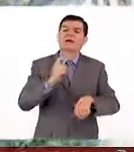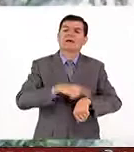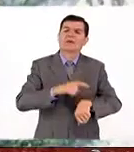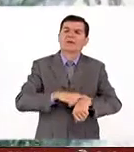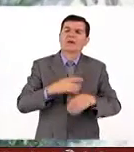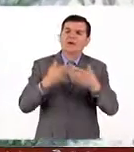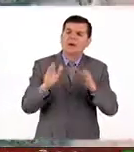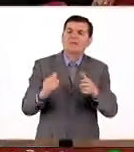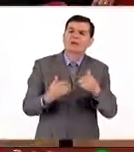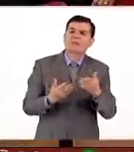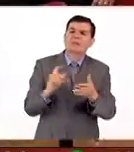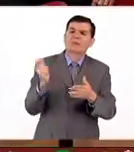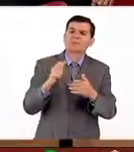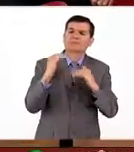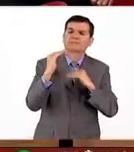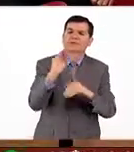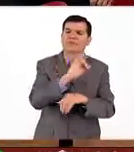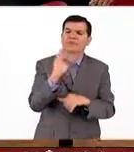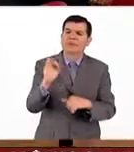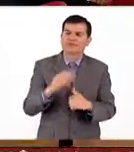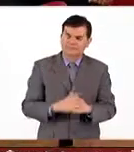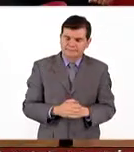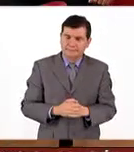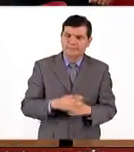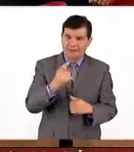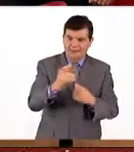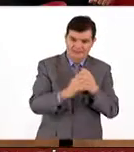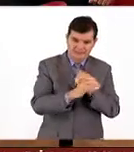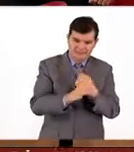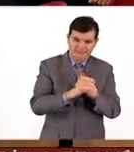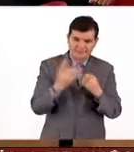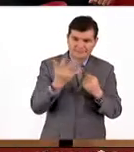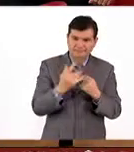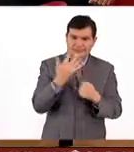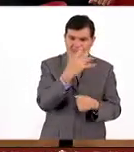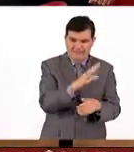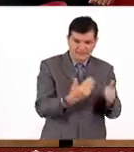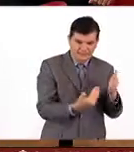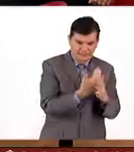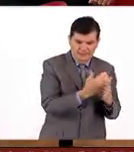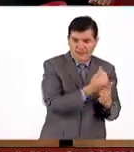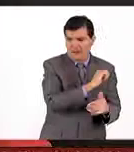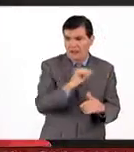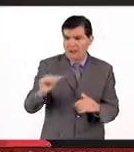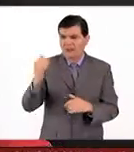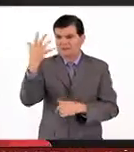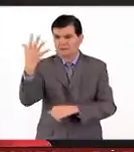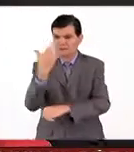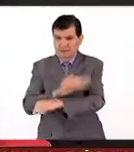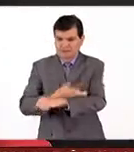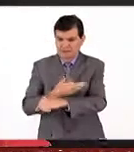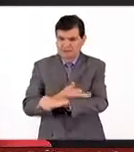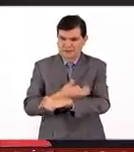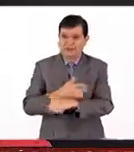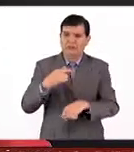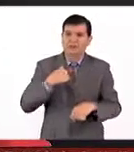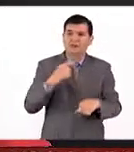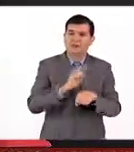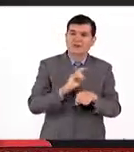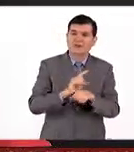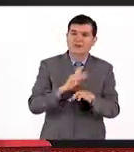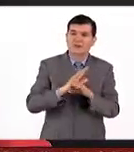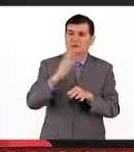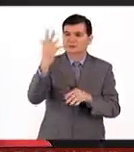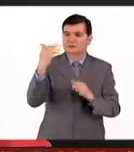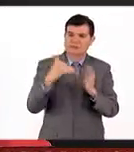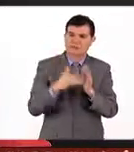hora y hasta cuándo, maestra, estas actividades? Esta celebración la hacemos de las 10 de la mañana a las 5 de la tarde, estamos esperando unas